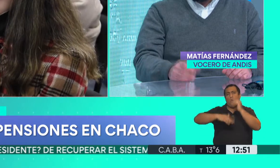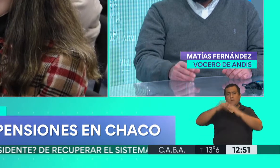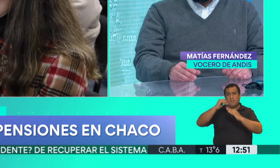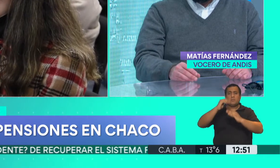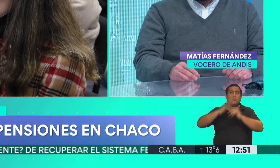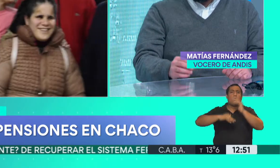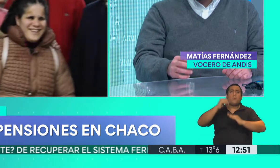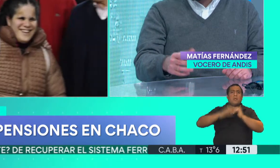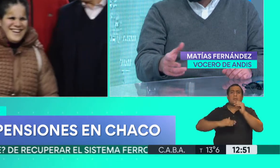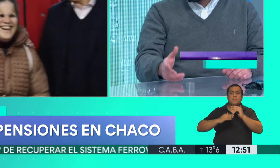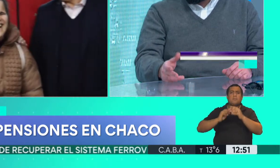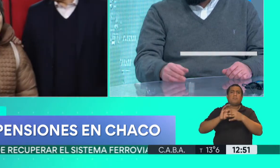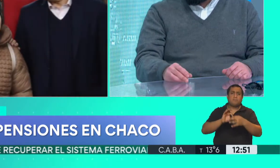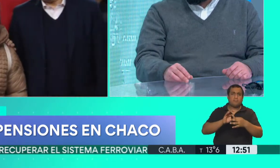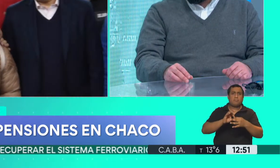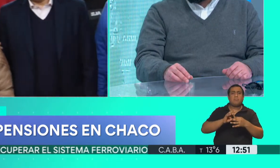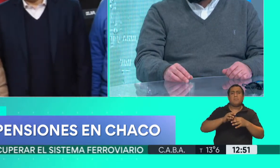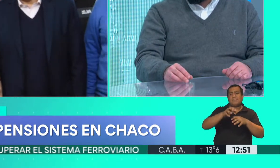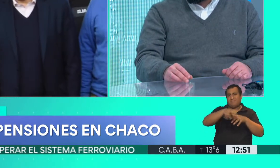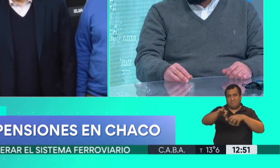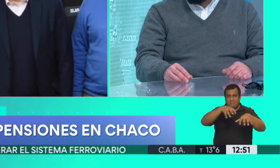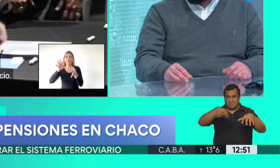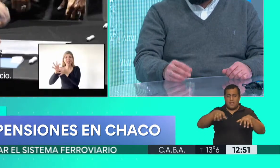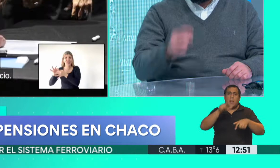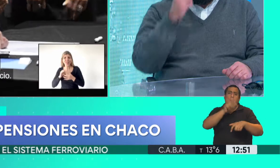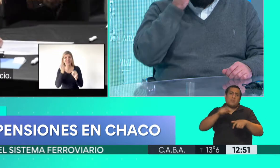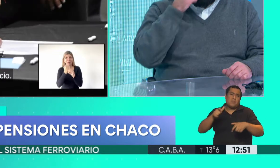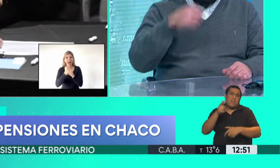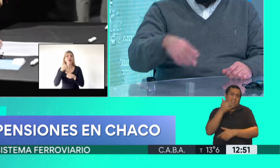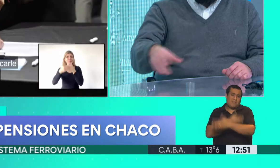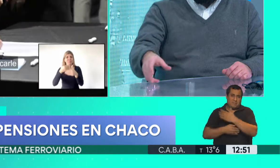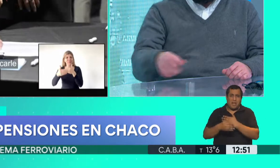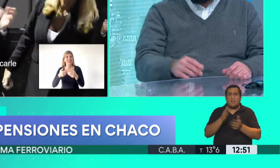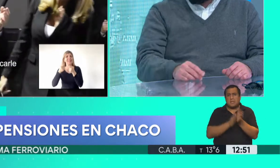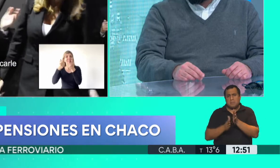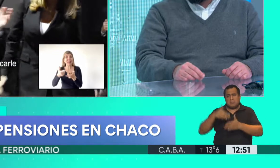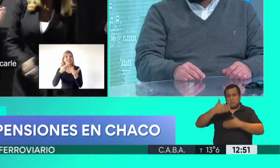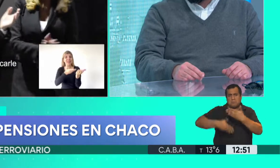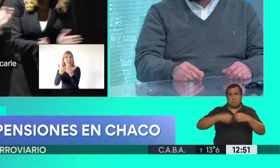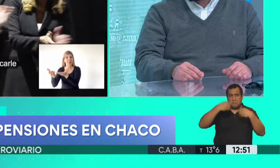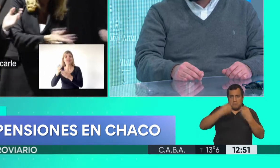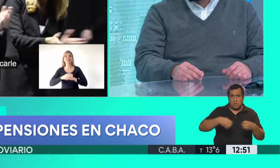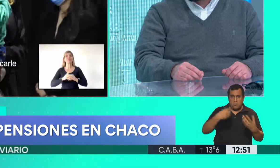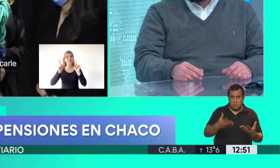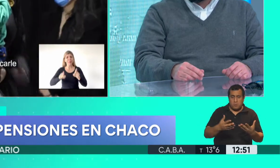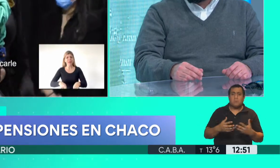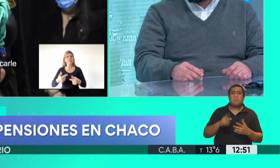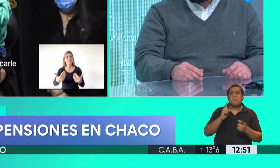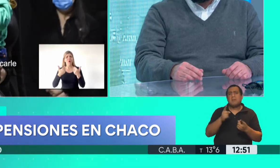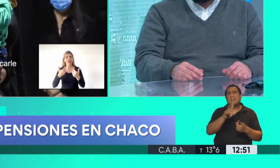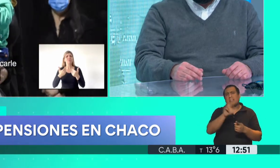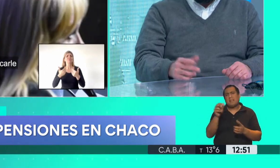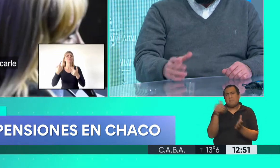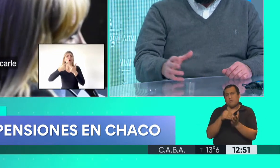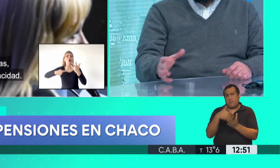áreas de rehabilitación para personas con discapacidad. Este acuerdo con la provincia involucra alrededor de 3,5 millones de